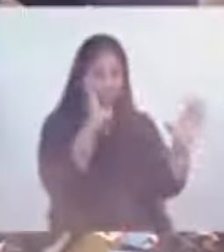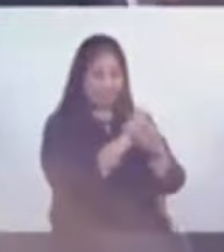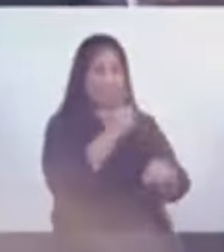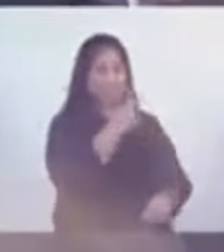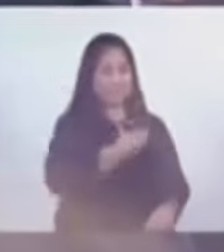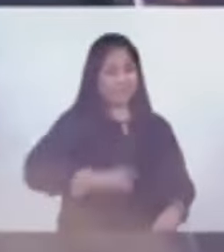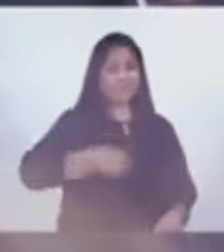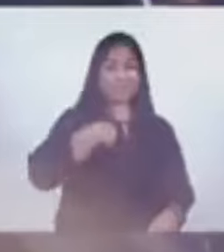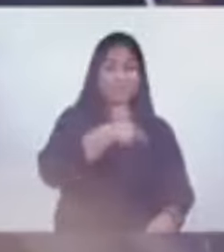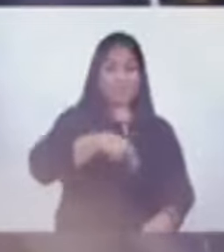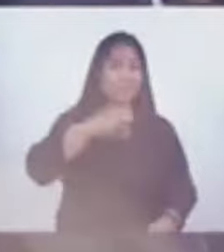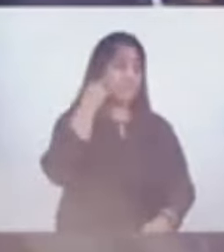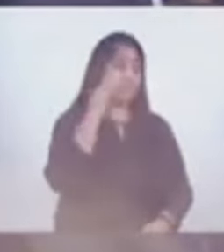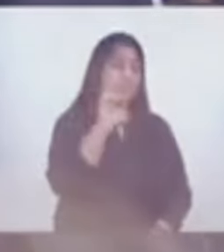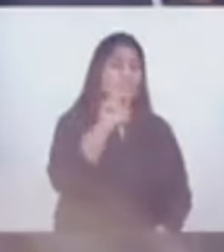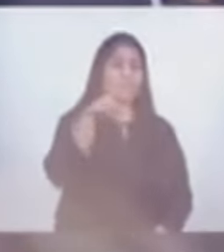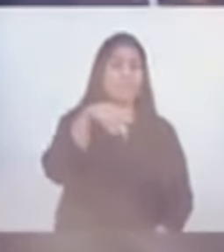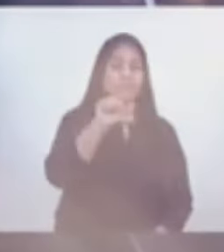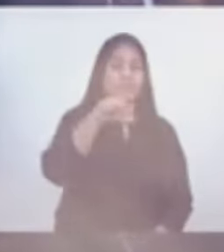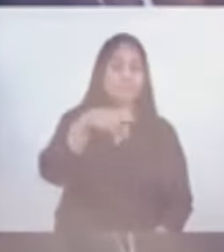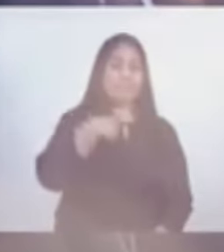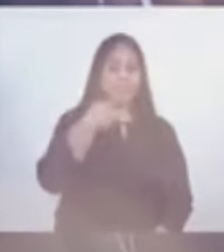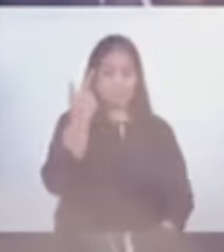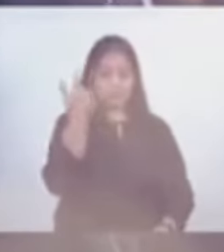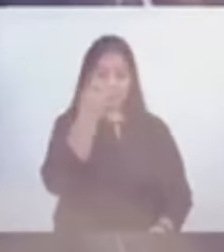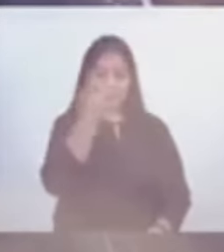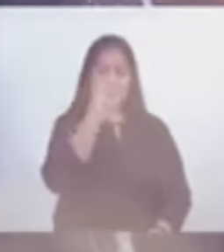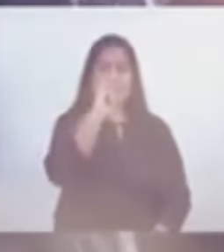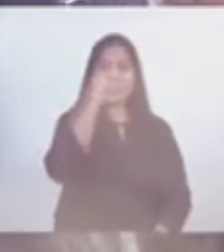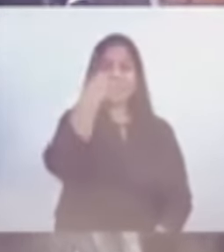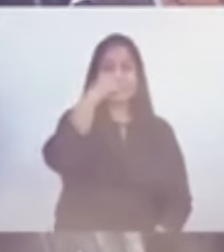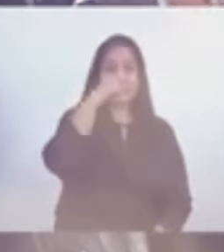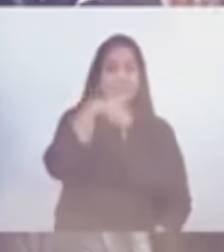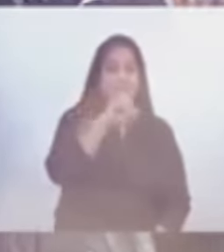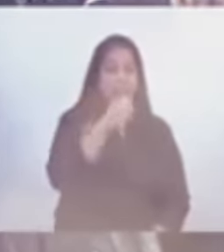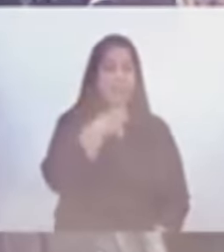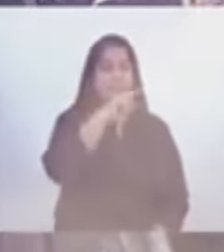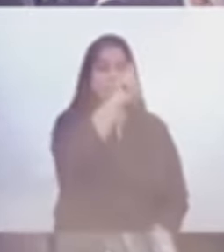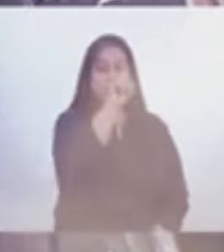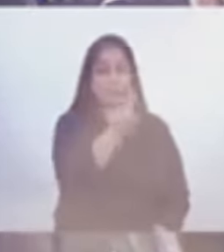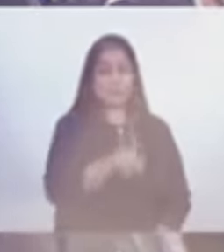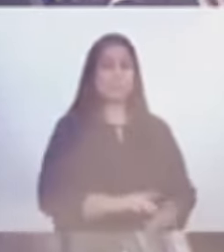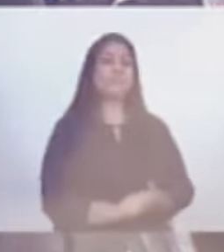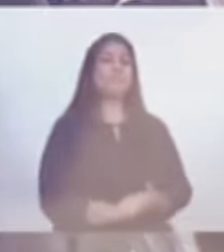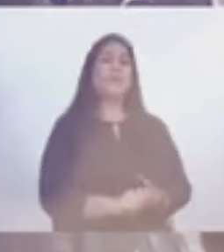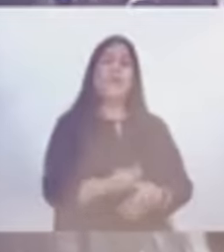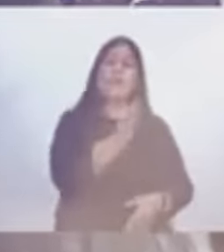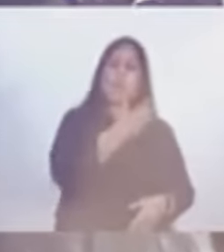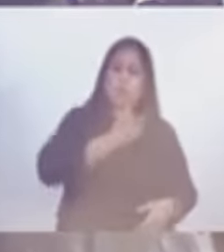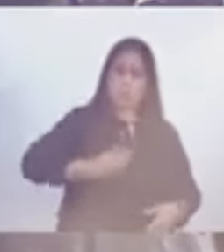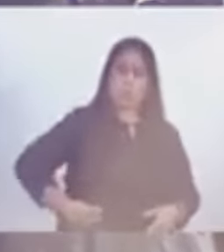de Germán Gómez, estudiante de la Universidad del Istmo, y la consulta que surge es la siguiente. El gobierno de Guatemala tiene